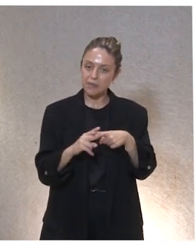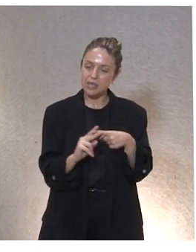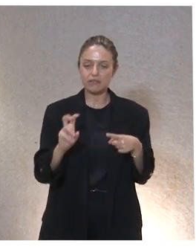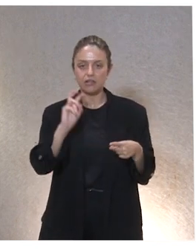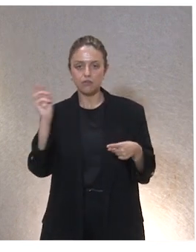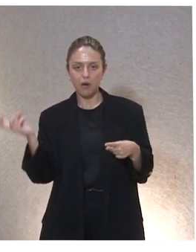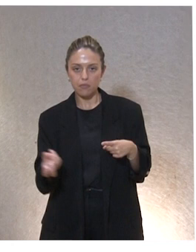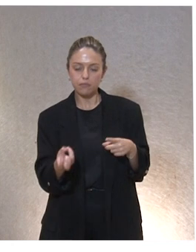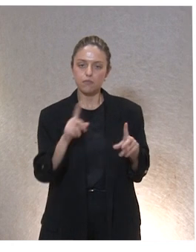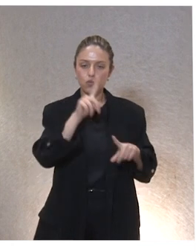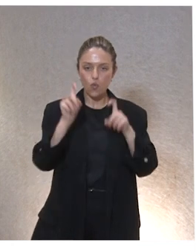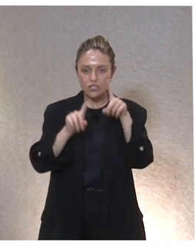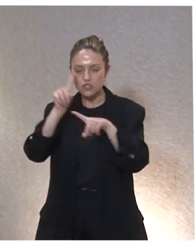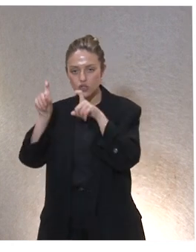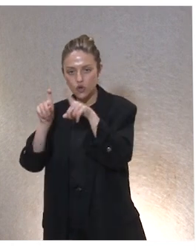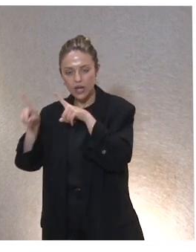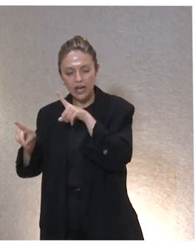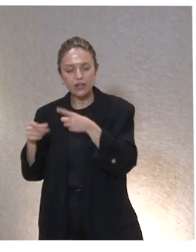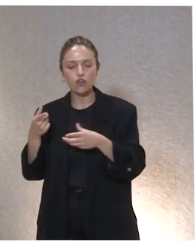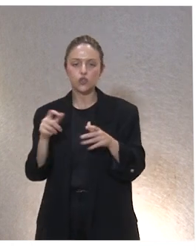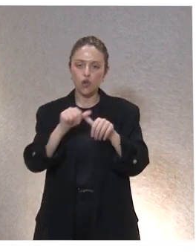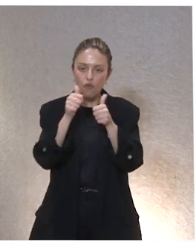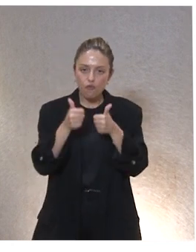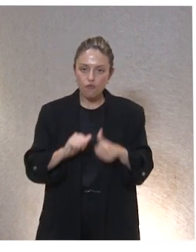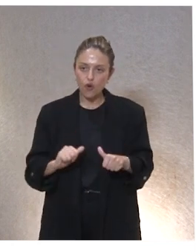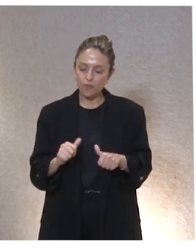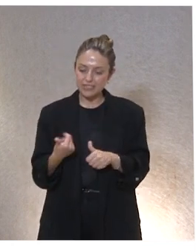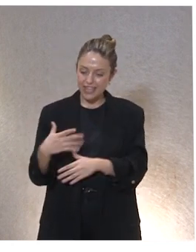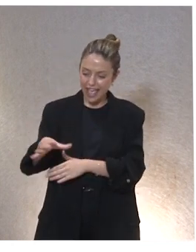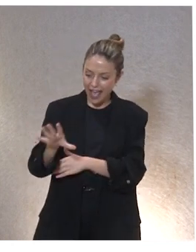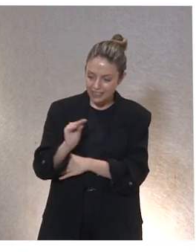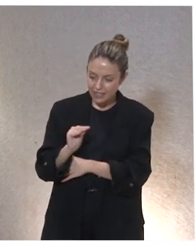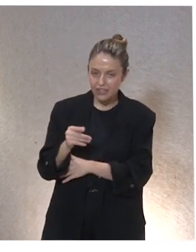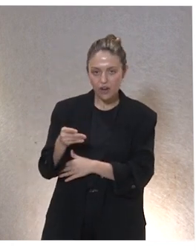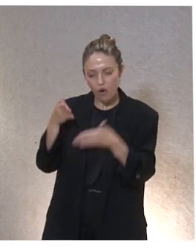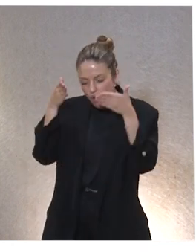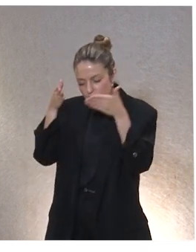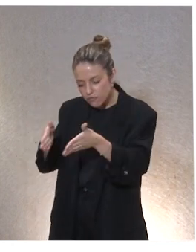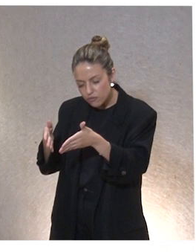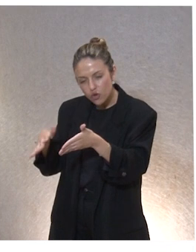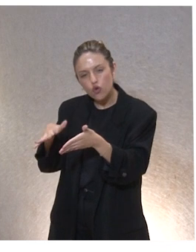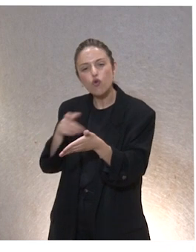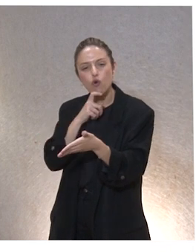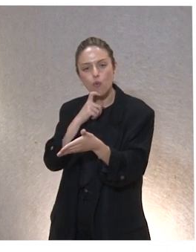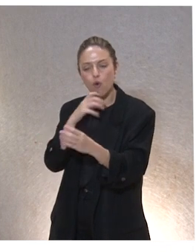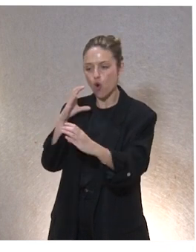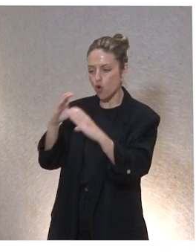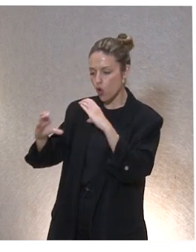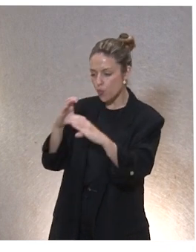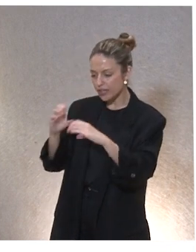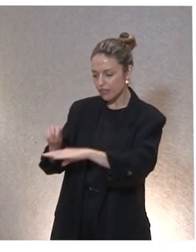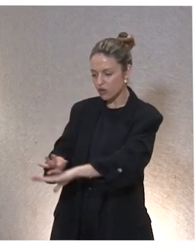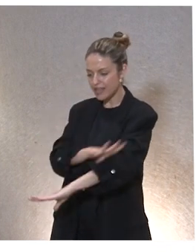diferentes cuestionarios y diferentes formas de entender o donde poner el foco sobre todo en la comunicación y las